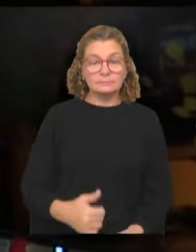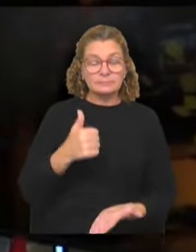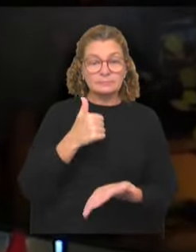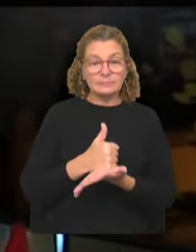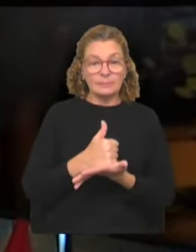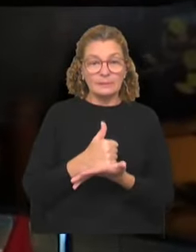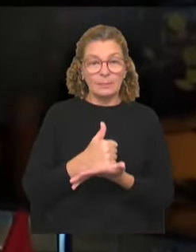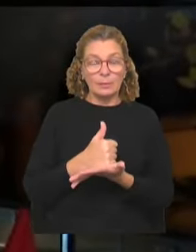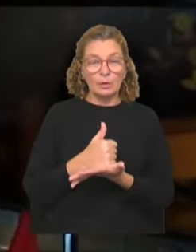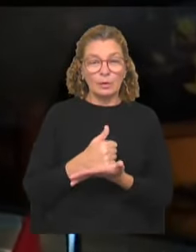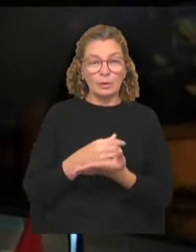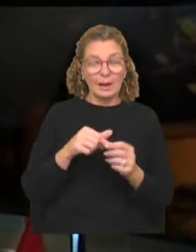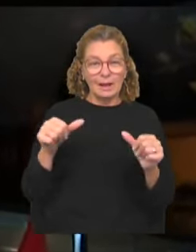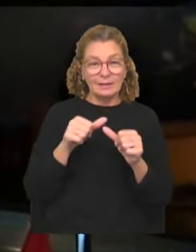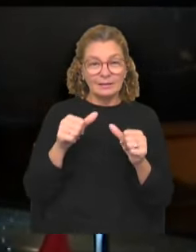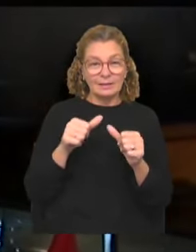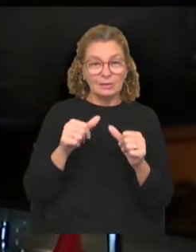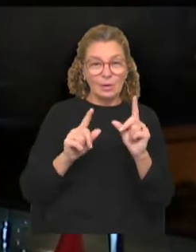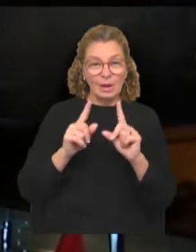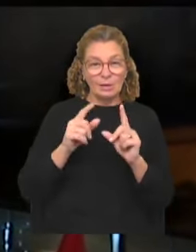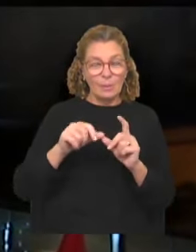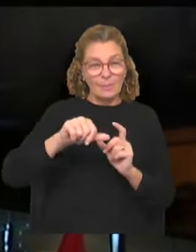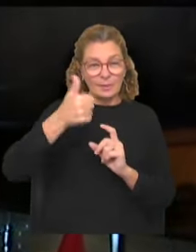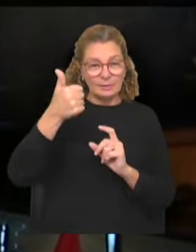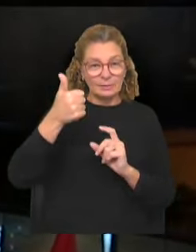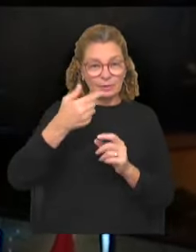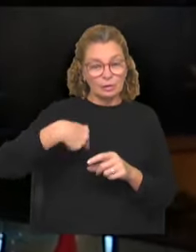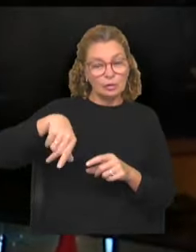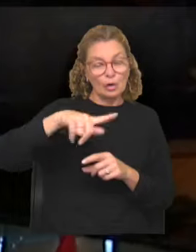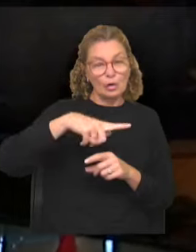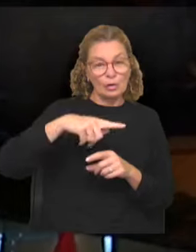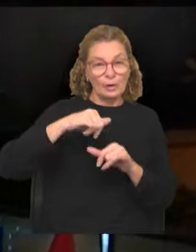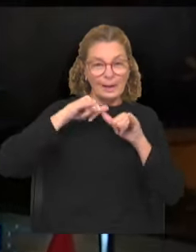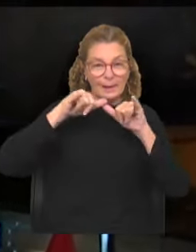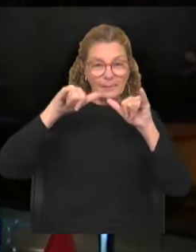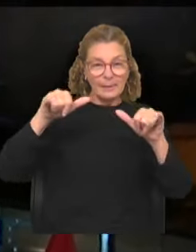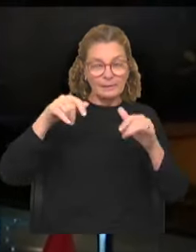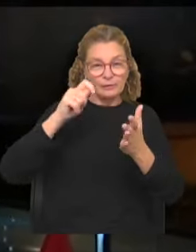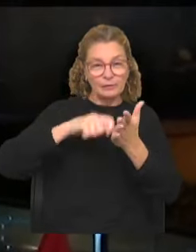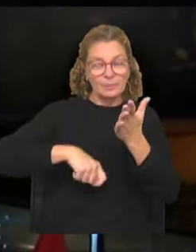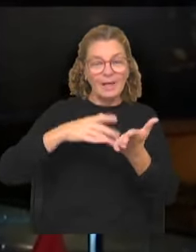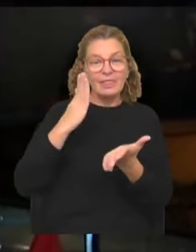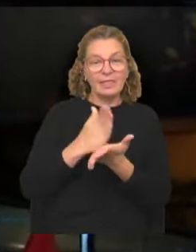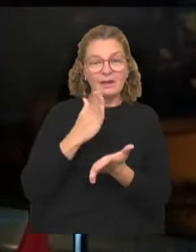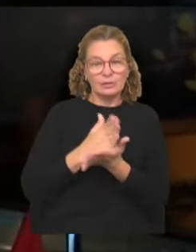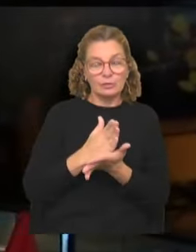Estamos construyendo una hazaña, una victoria popular en la campaña Firmá tus Derechos,